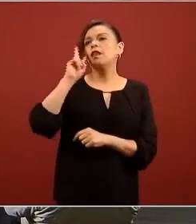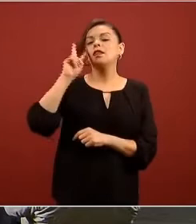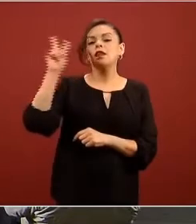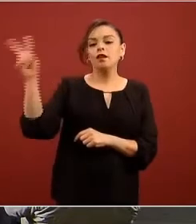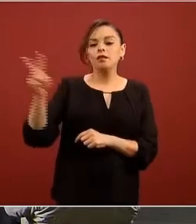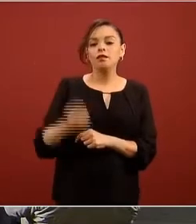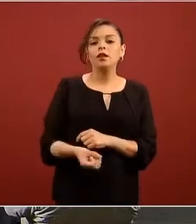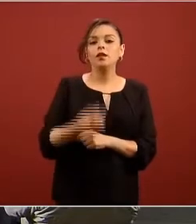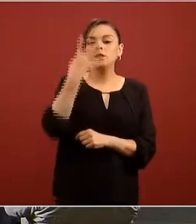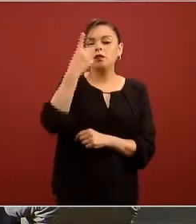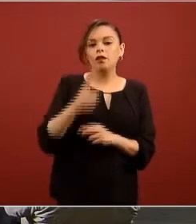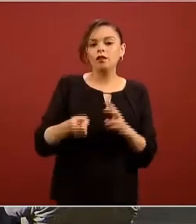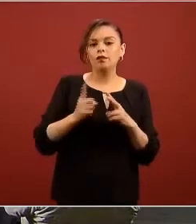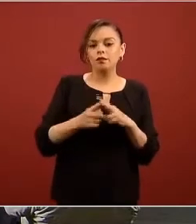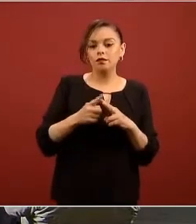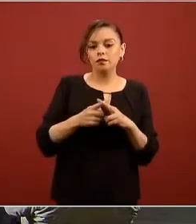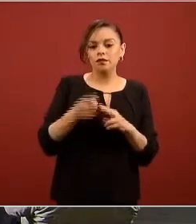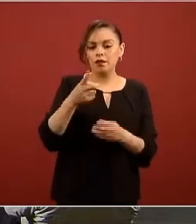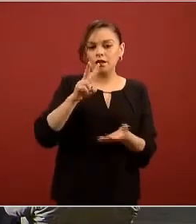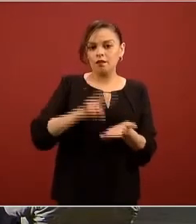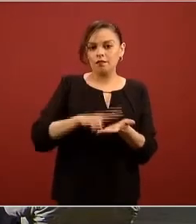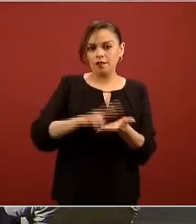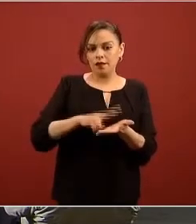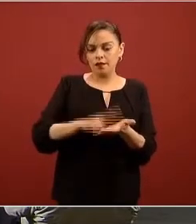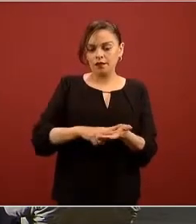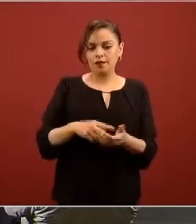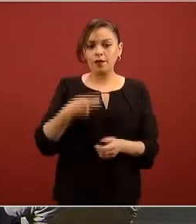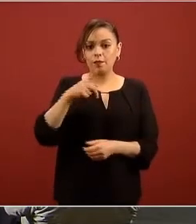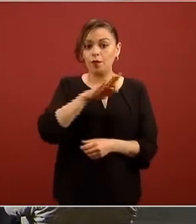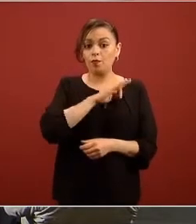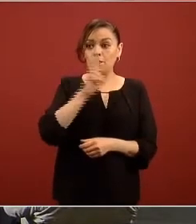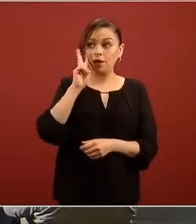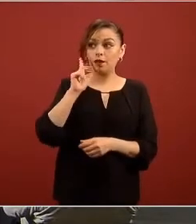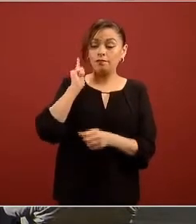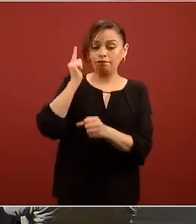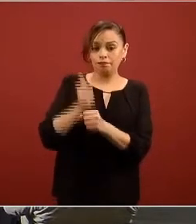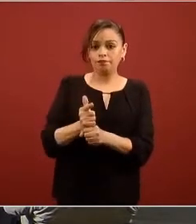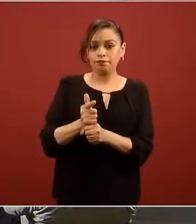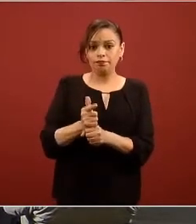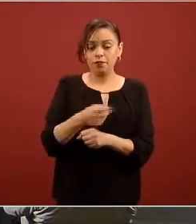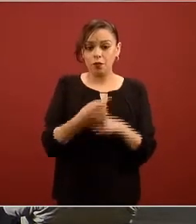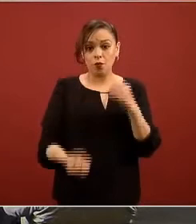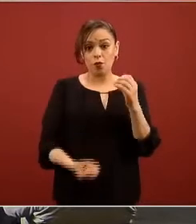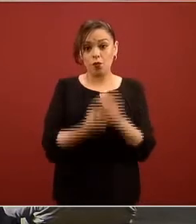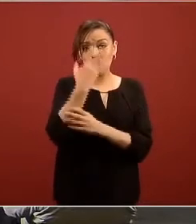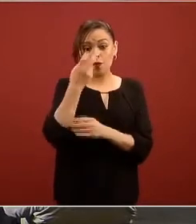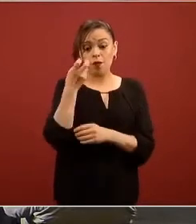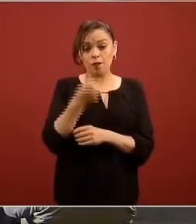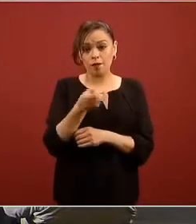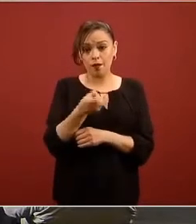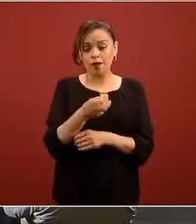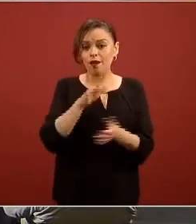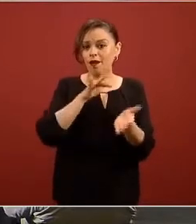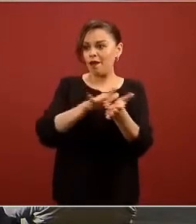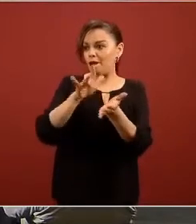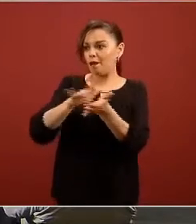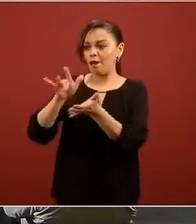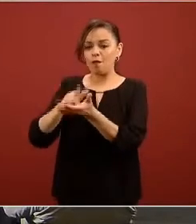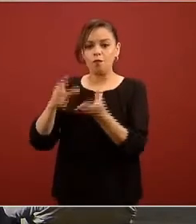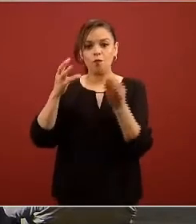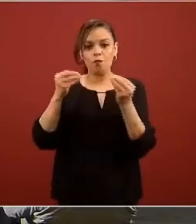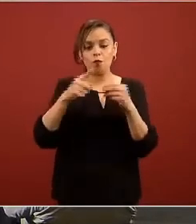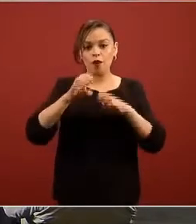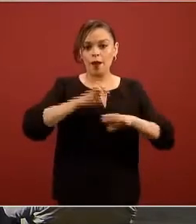anterior pero van a ver ustedes que mediante este esquema de innovación solidario sin fines de